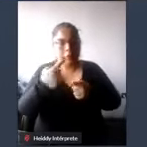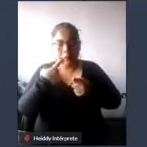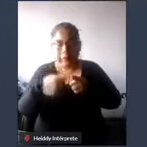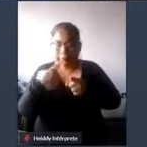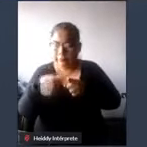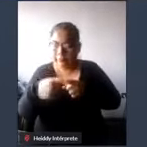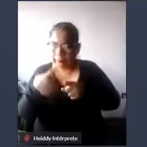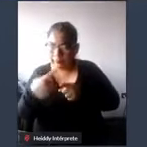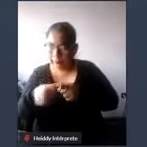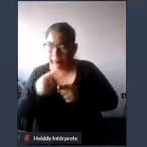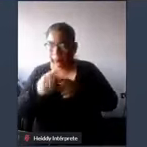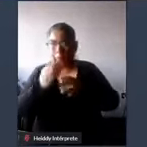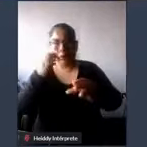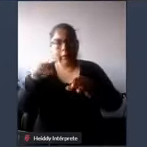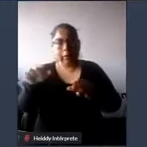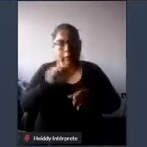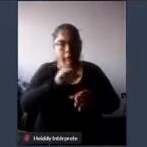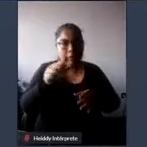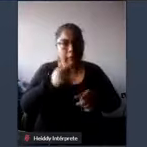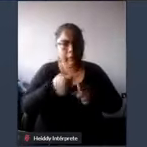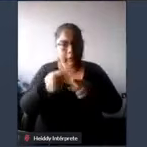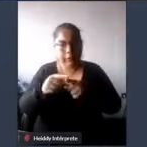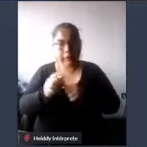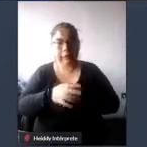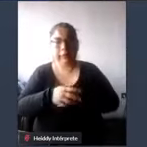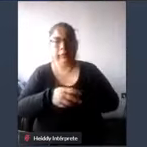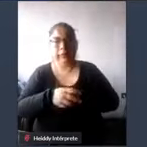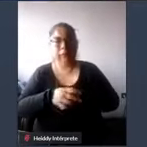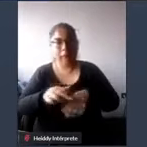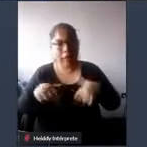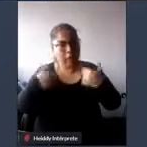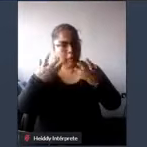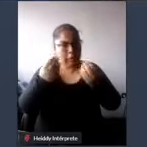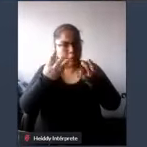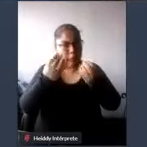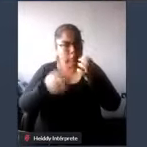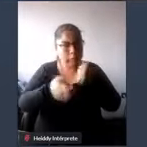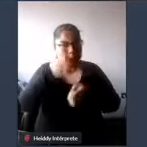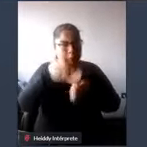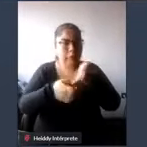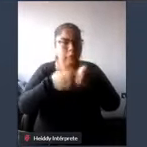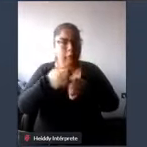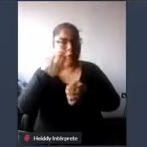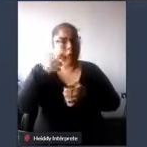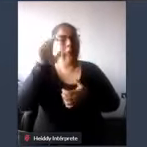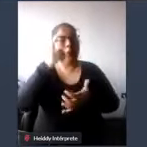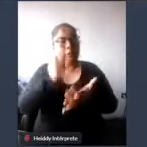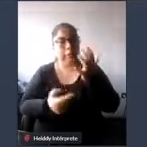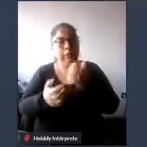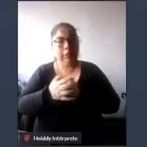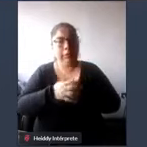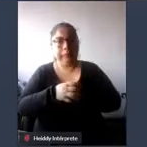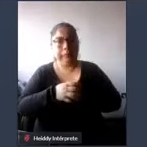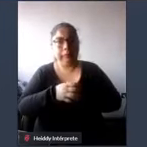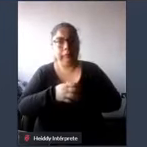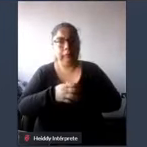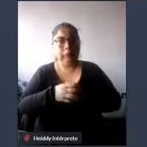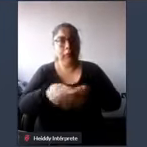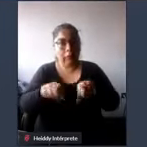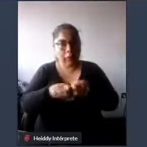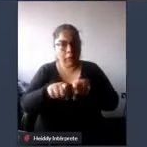mobiliario urbano tuvimos muchos problemas porque hacían